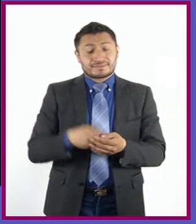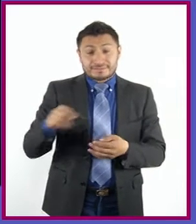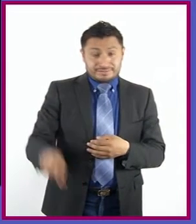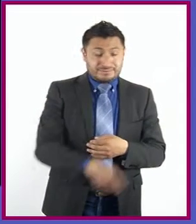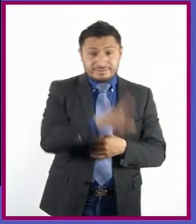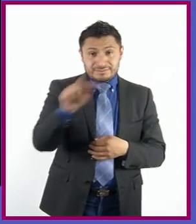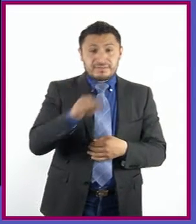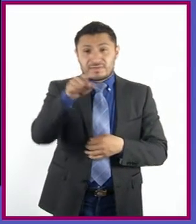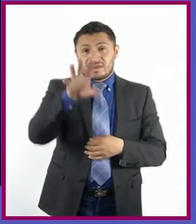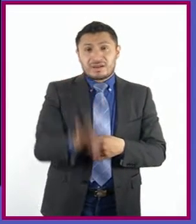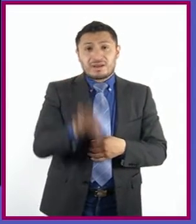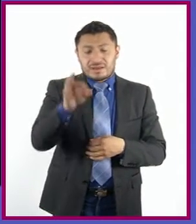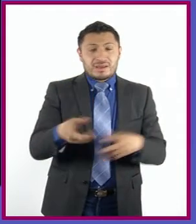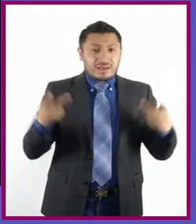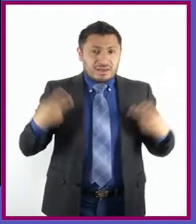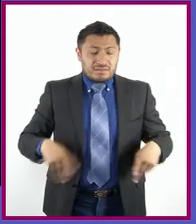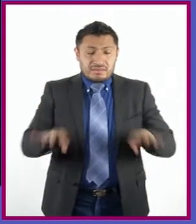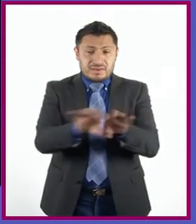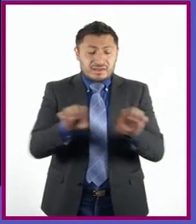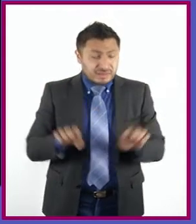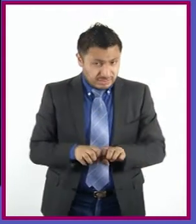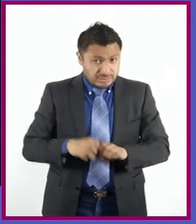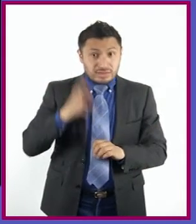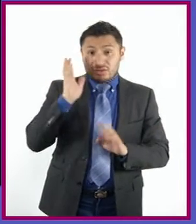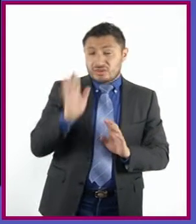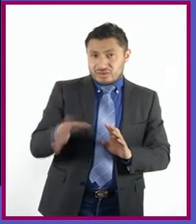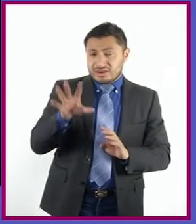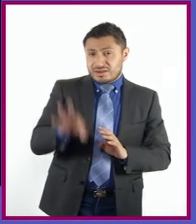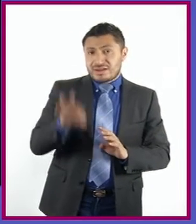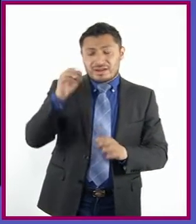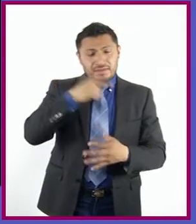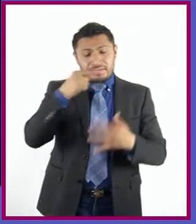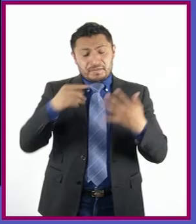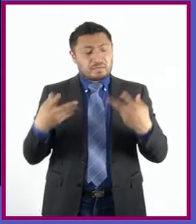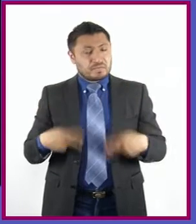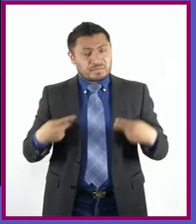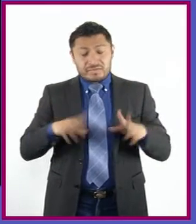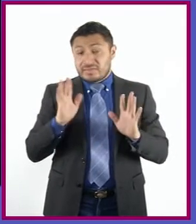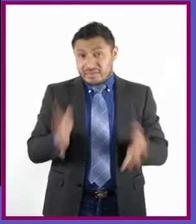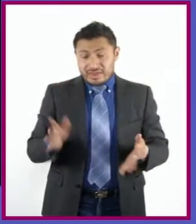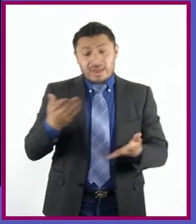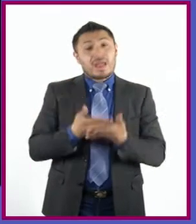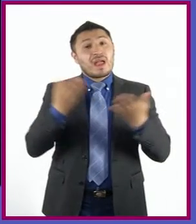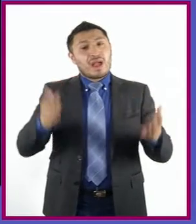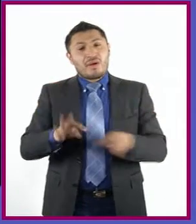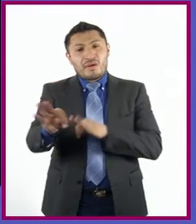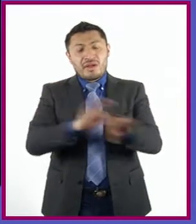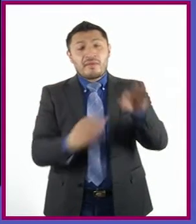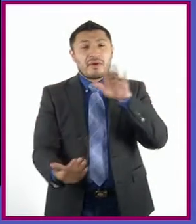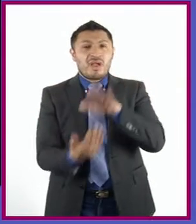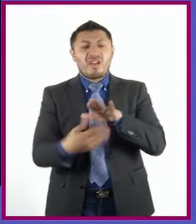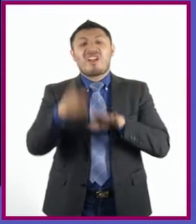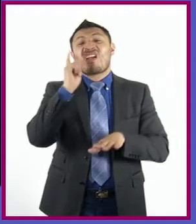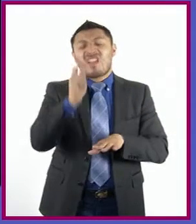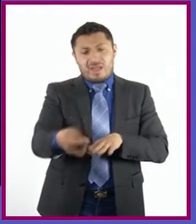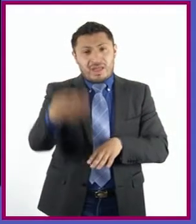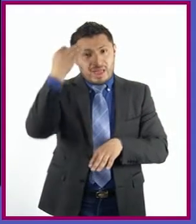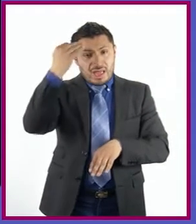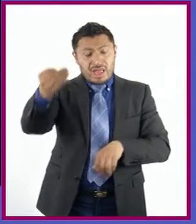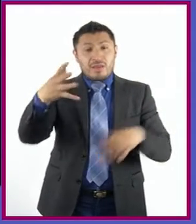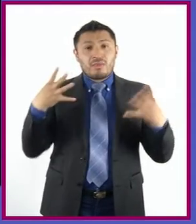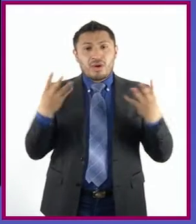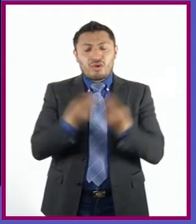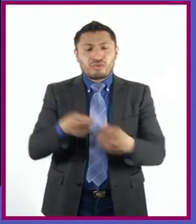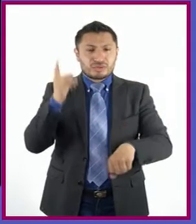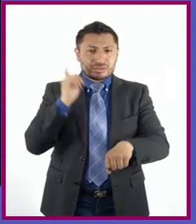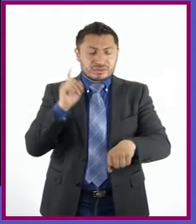posteriormente eliges un elenco. Ya que eliges el elenco, sigue lo que le llamamos el trabajo de mesa, que es un tiempo en el que nos sentamos